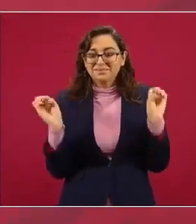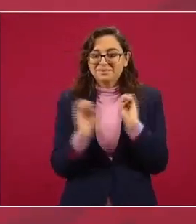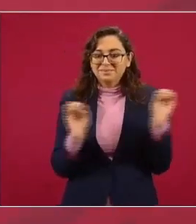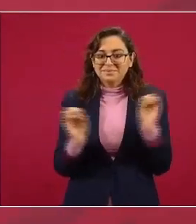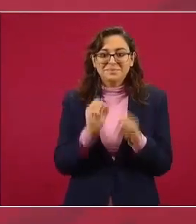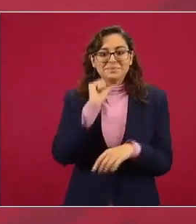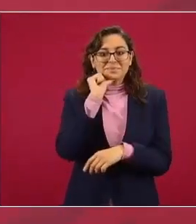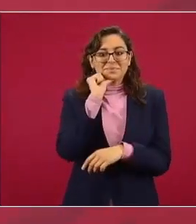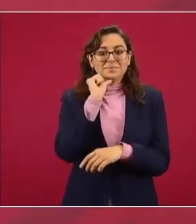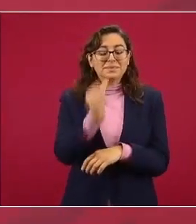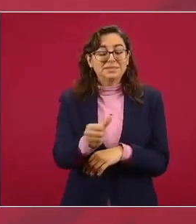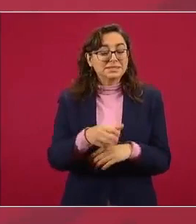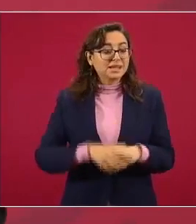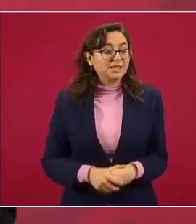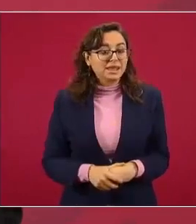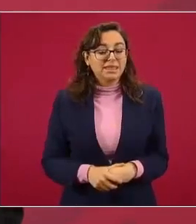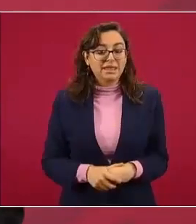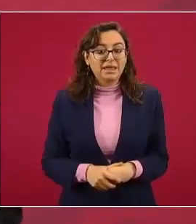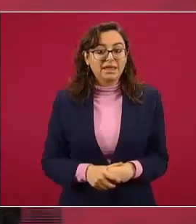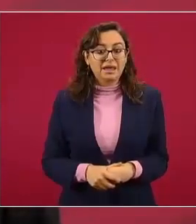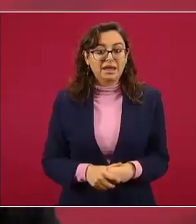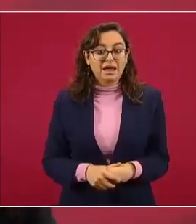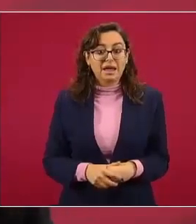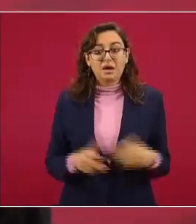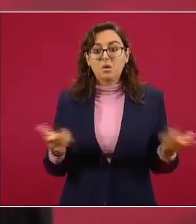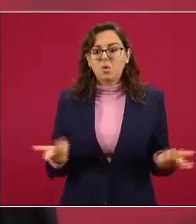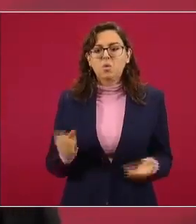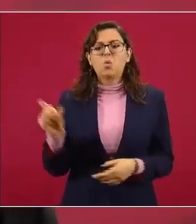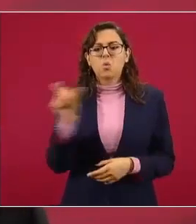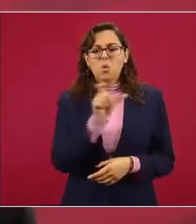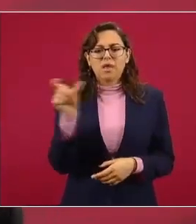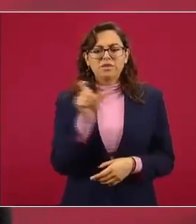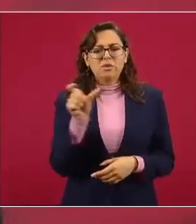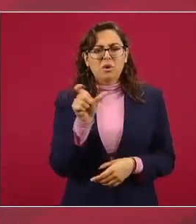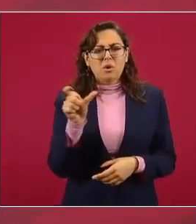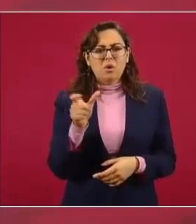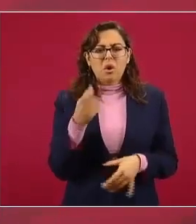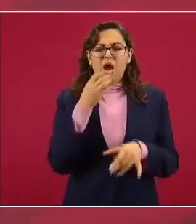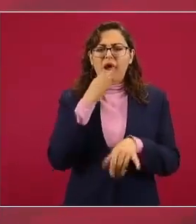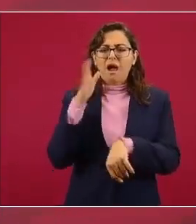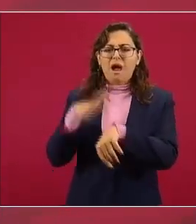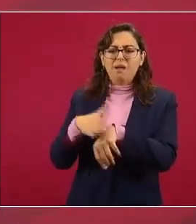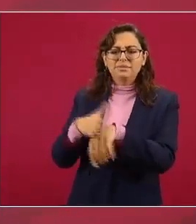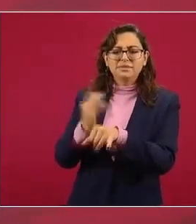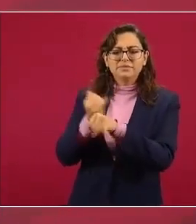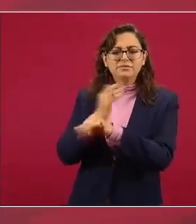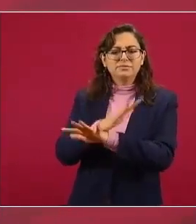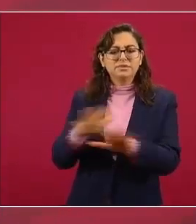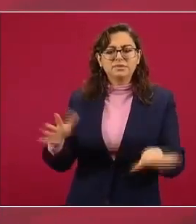para la procuraduría es decir la Fiscalía General de la República el día 11 hoy es 17